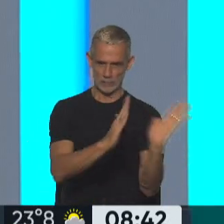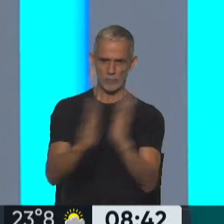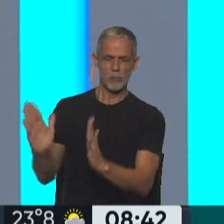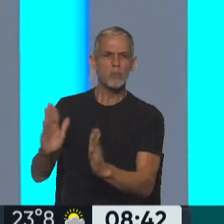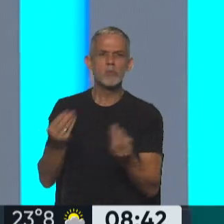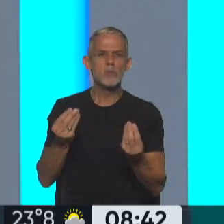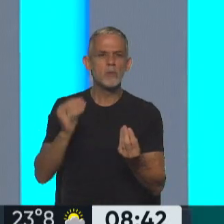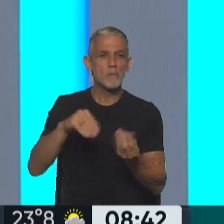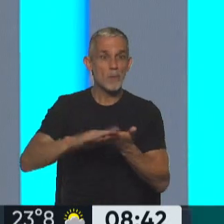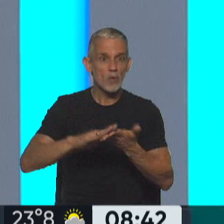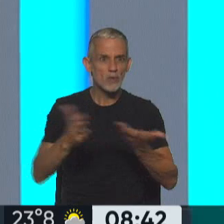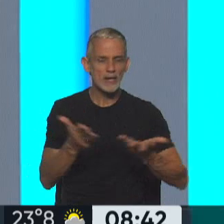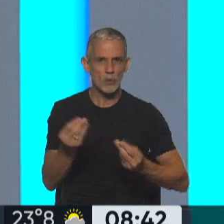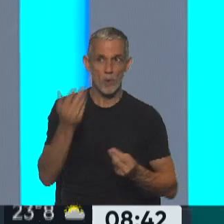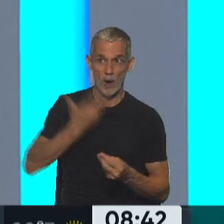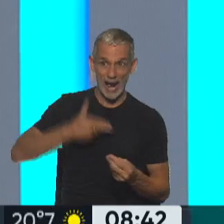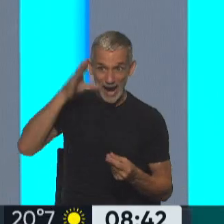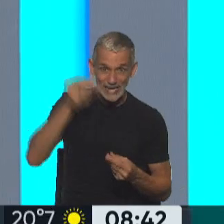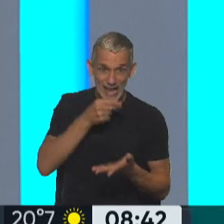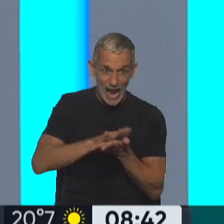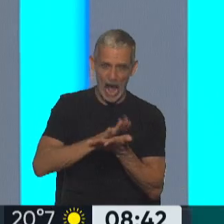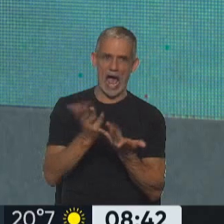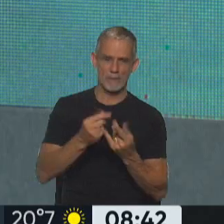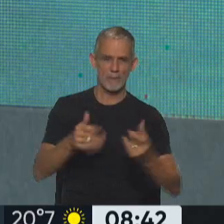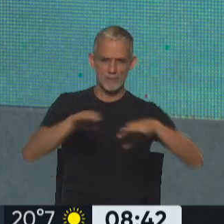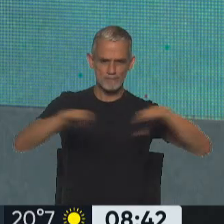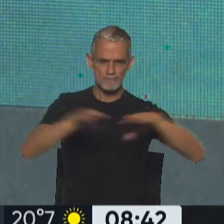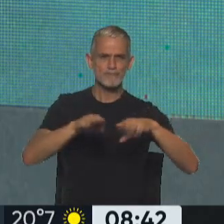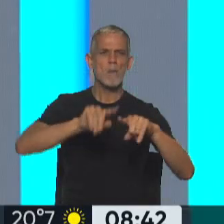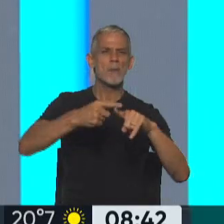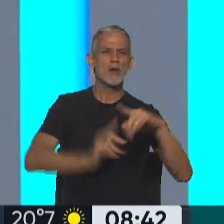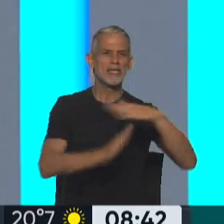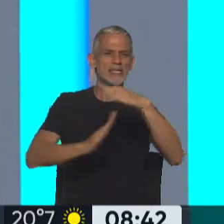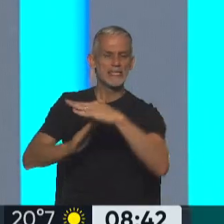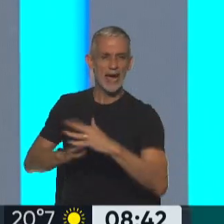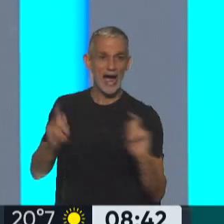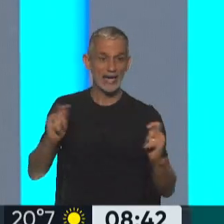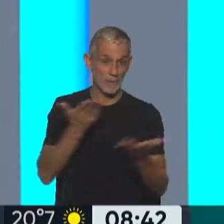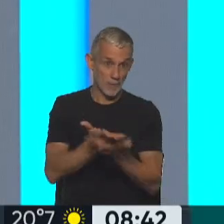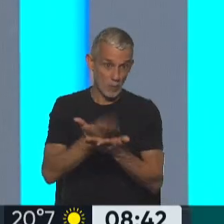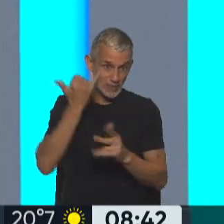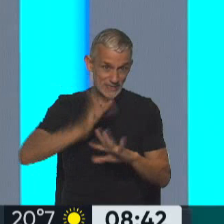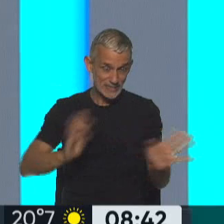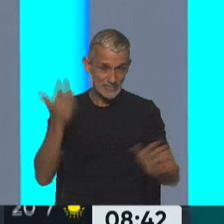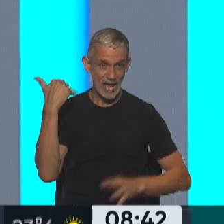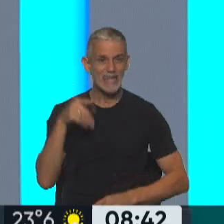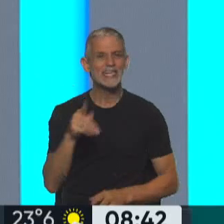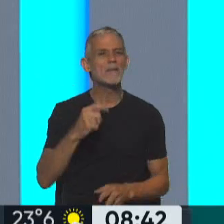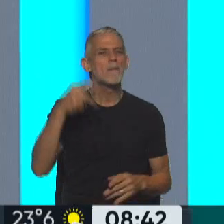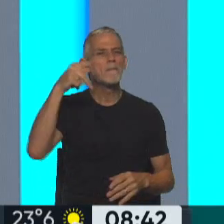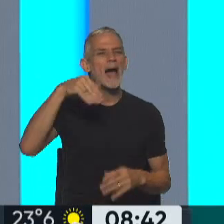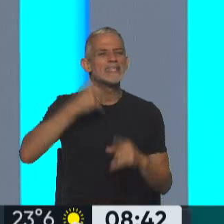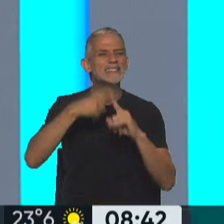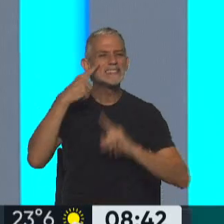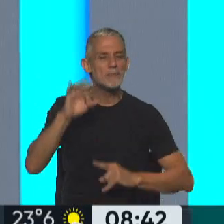lo que supone en principio, es la creación de la Mesa Política Nacional del Frente de Todos, una propuesta que ya había concretado Máximo